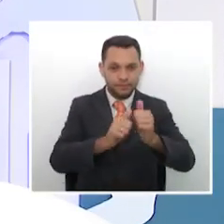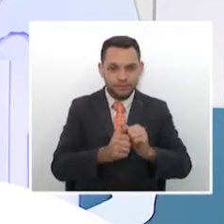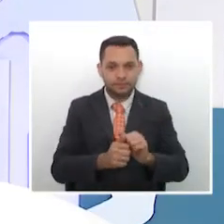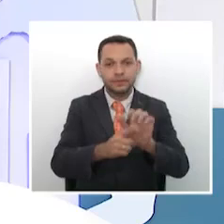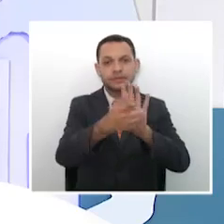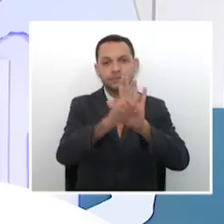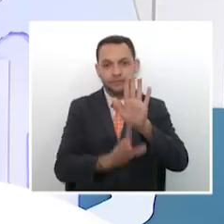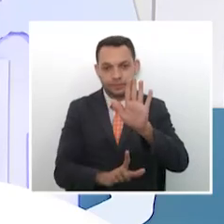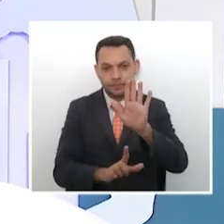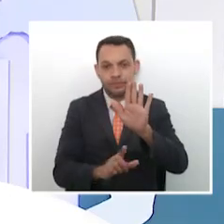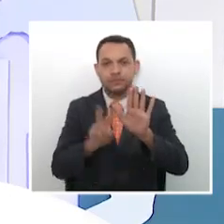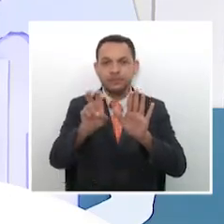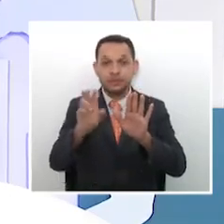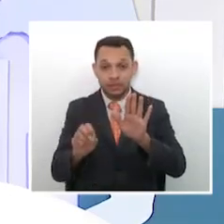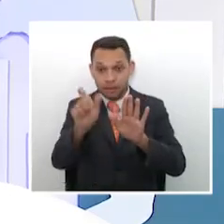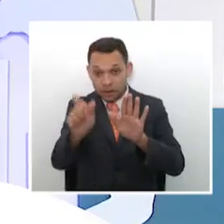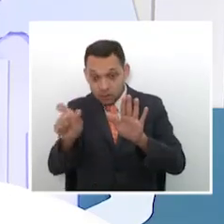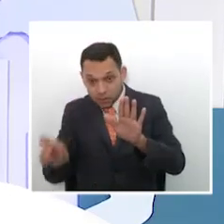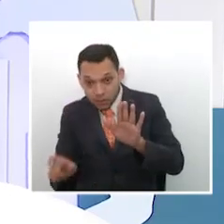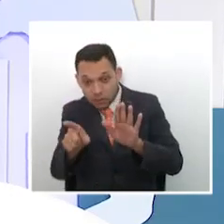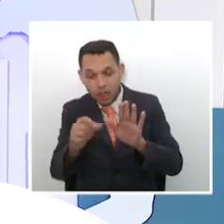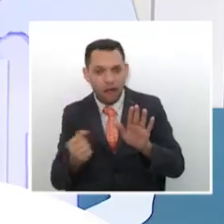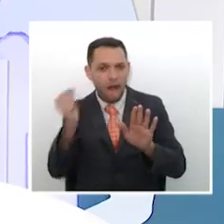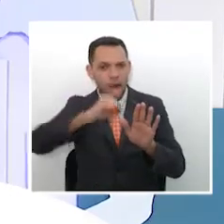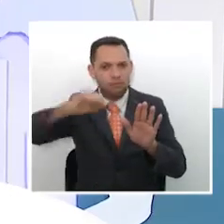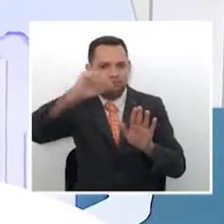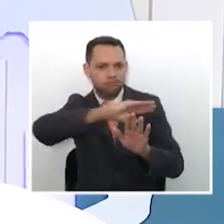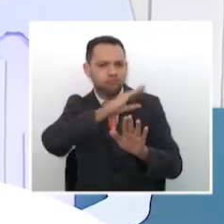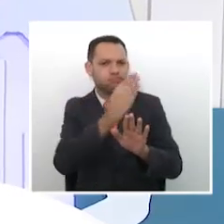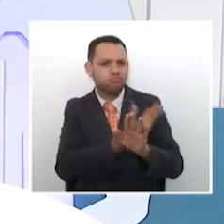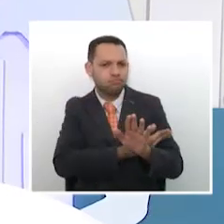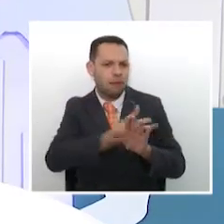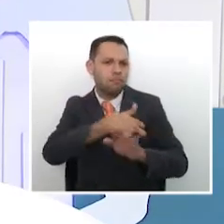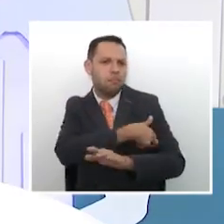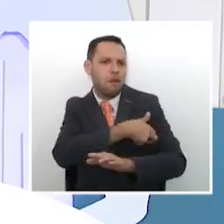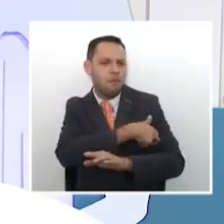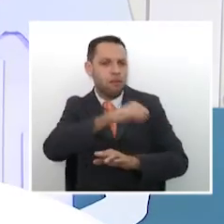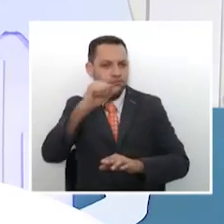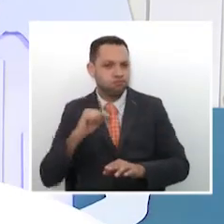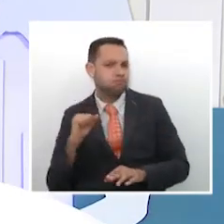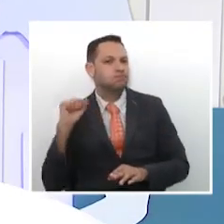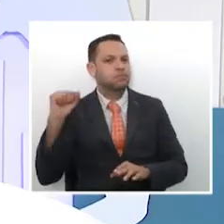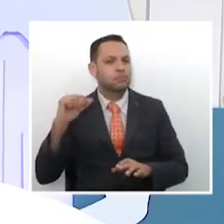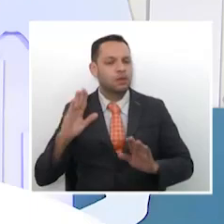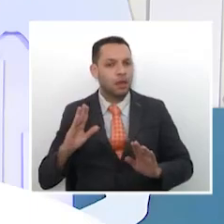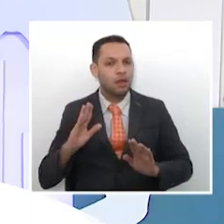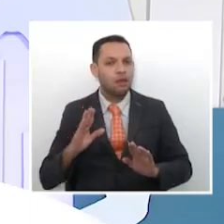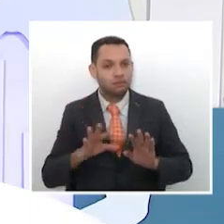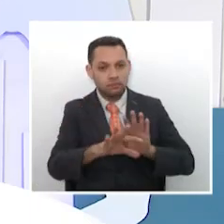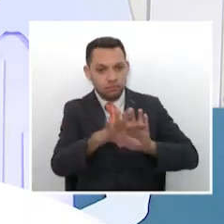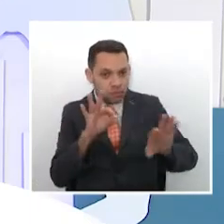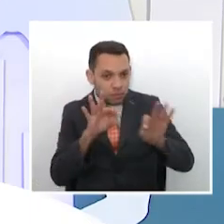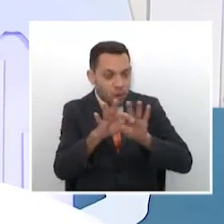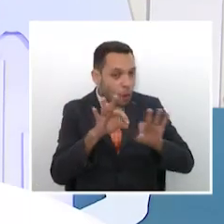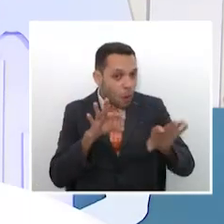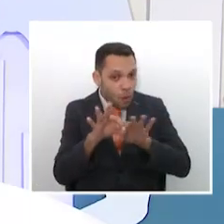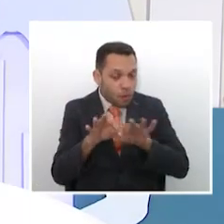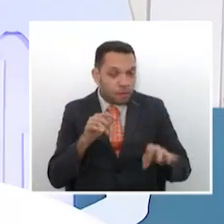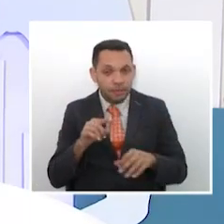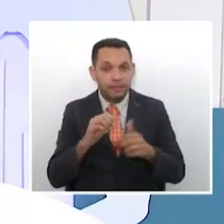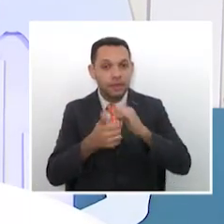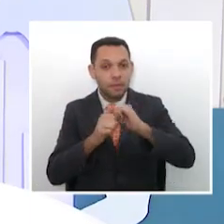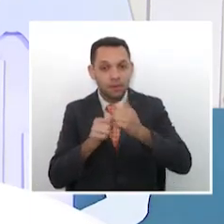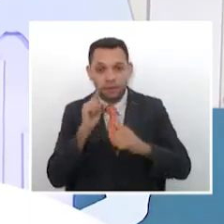70 aproximadamente que son de altos logros, es decir, que tienen proyección para ser obviamente candidatos a ganar medallas en los Juegos Deportivos